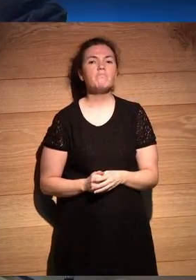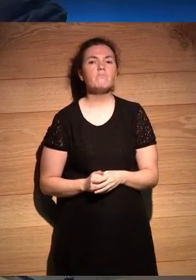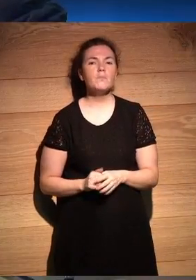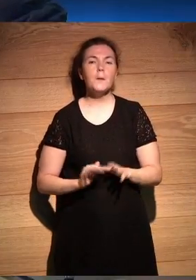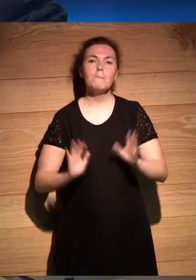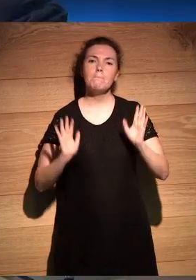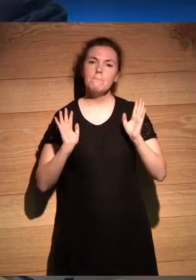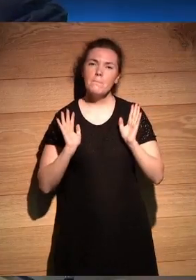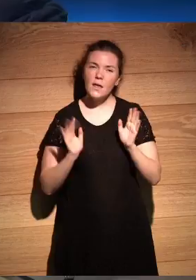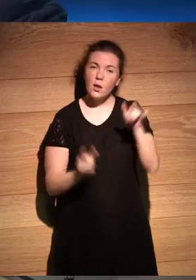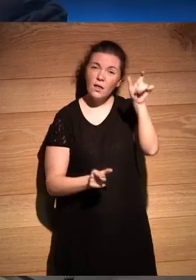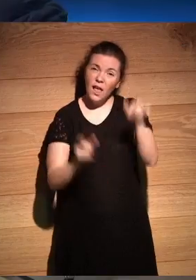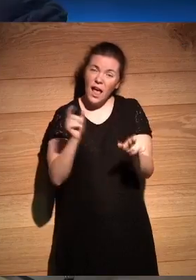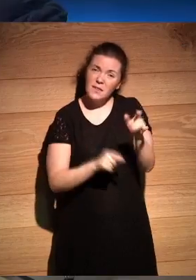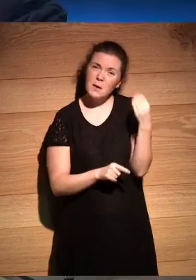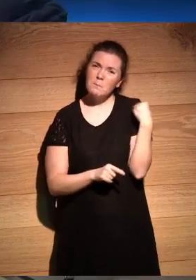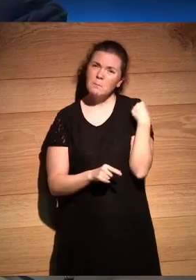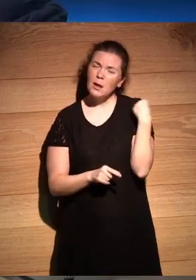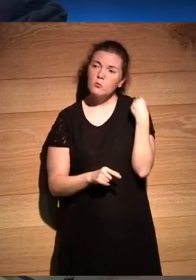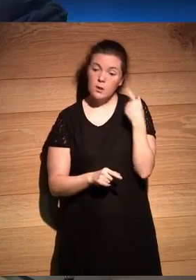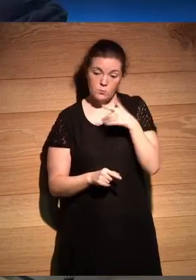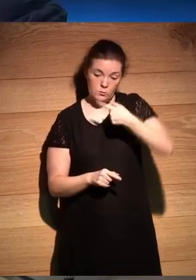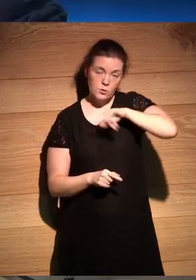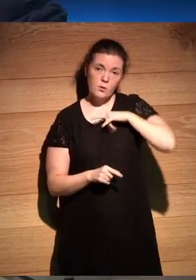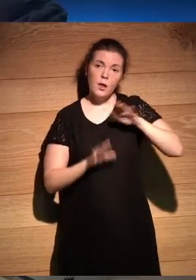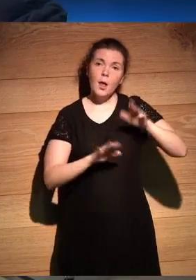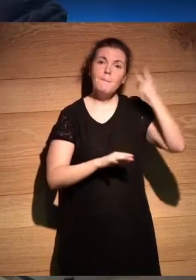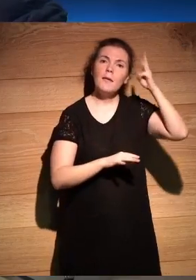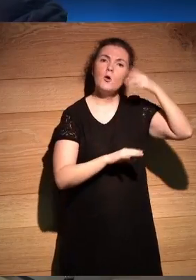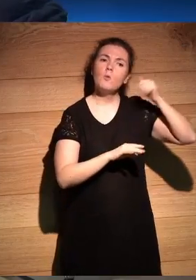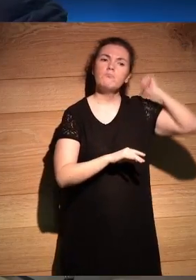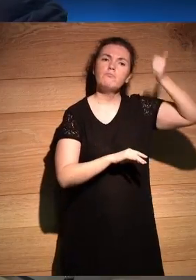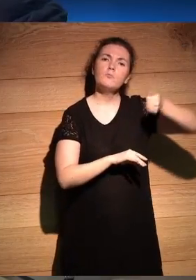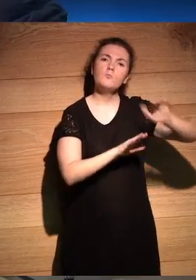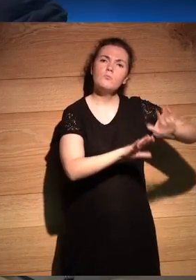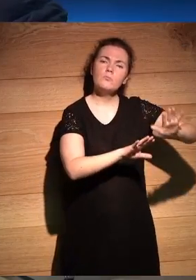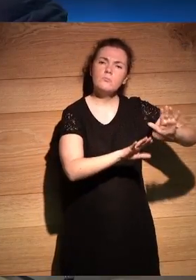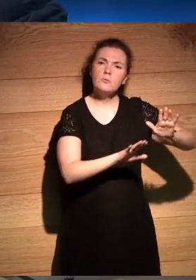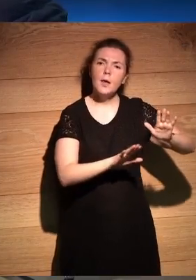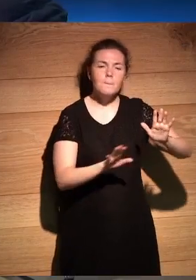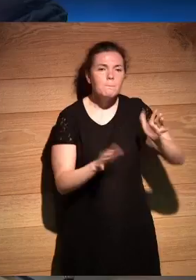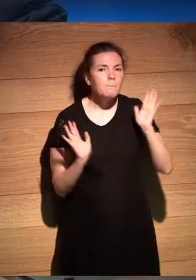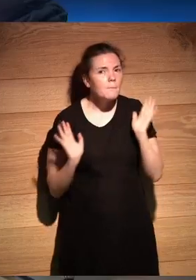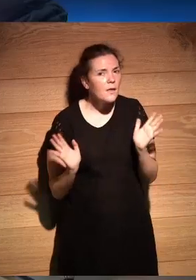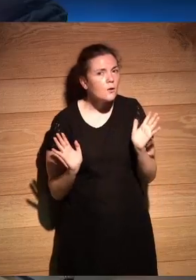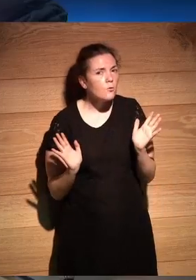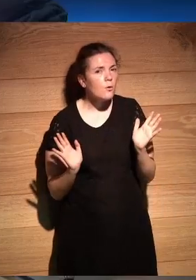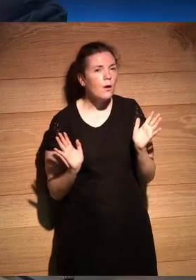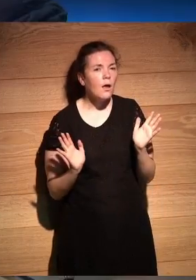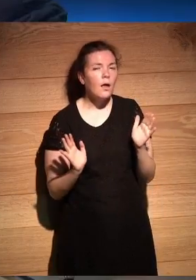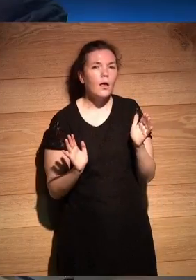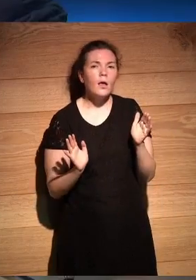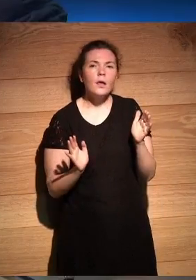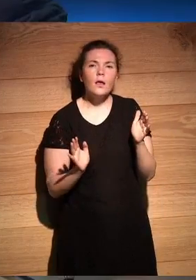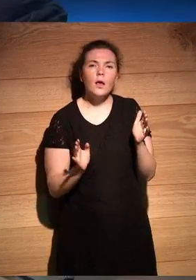pero cuando la gente me pregunta porque hemos pasado mucho tiempo en México estos últimos años y es como de pero pero no les